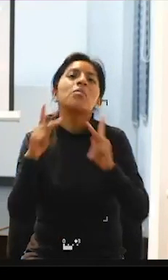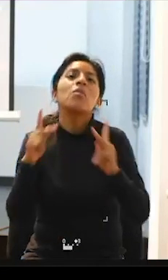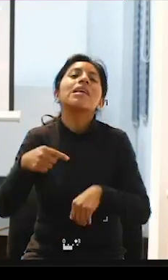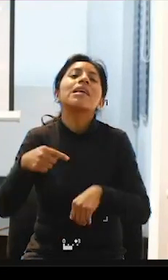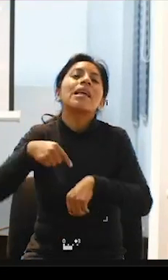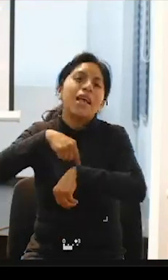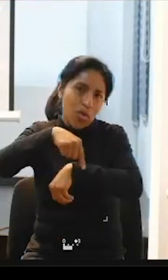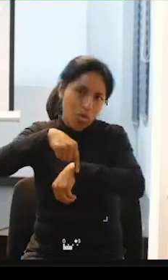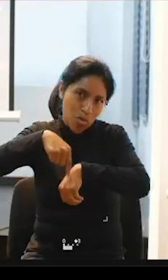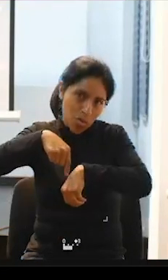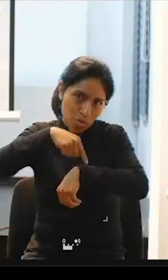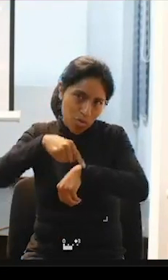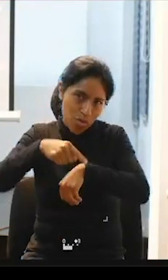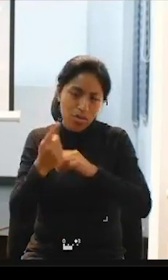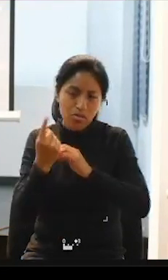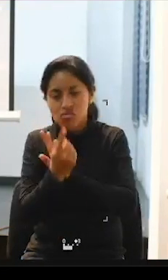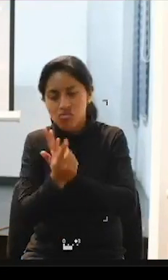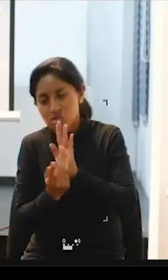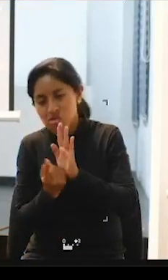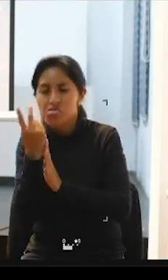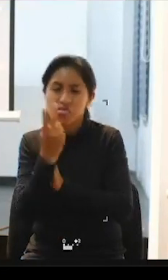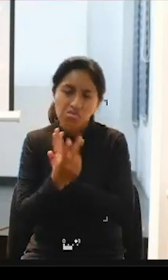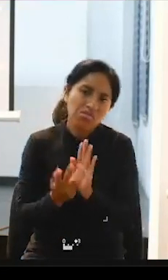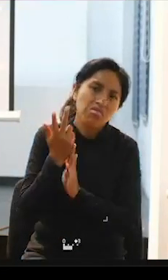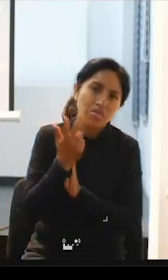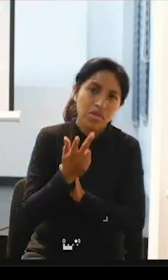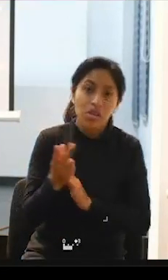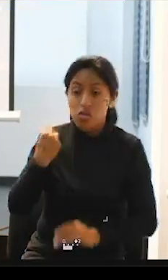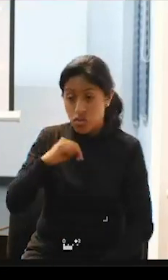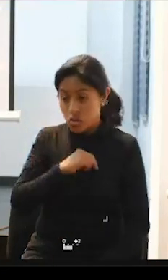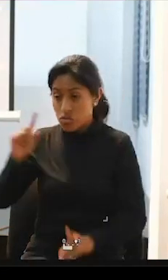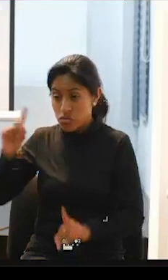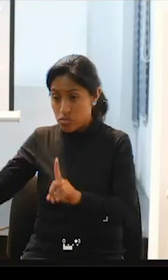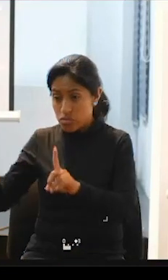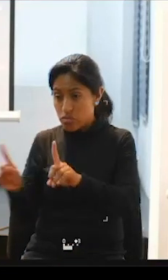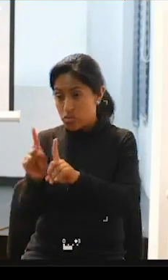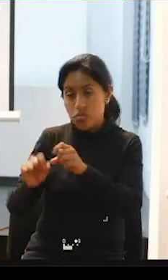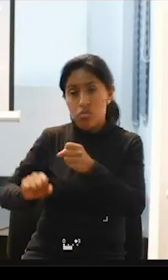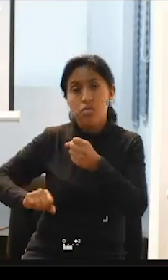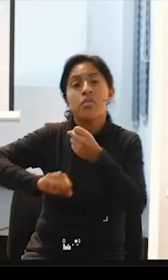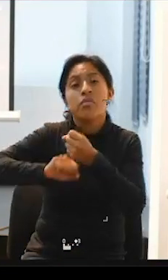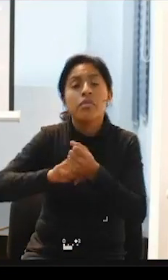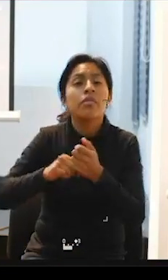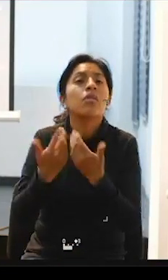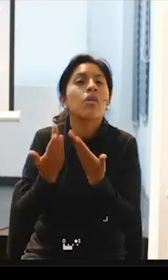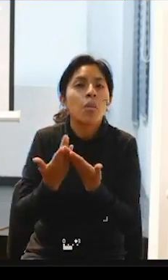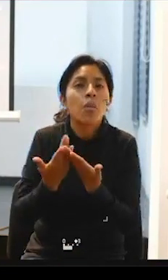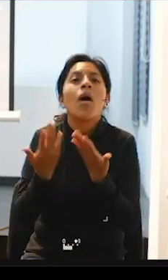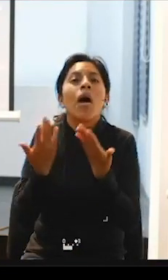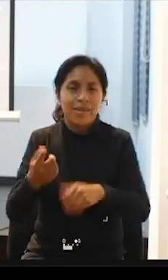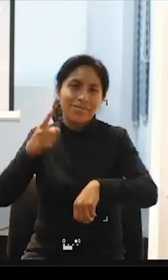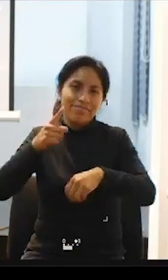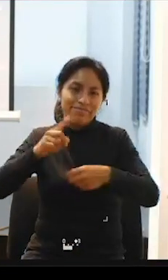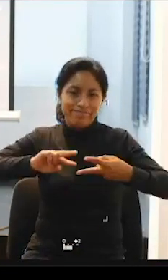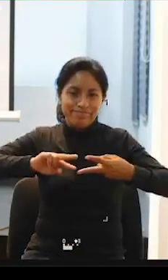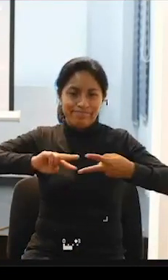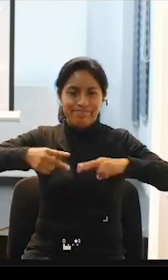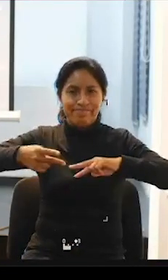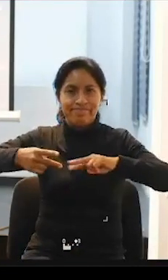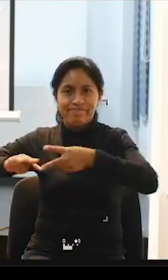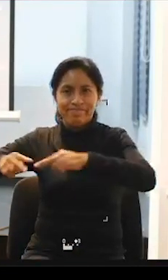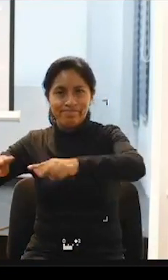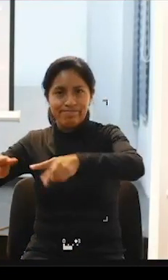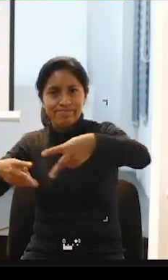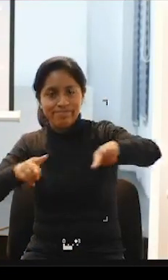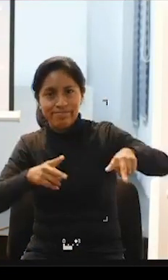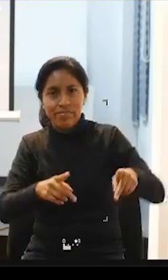el sistema de asistencia personal que nosotros implementamos es de carácter rotativo nunca va a venir el mismo